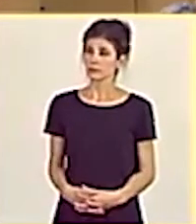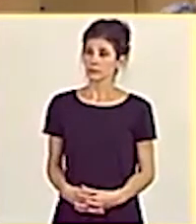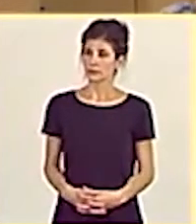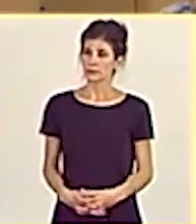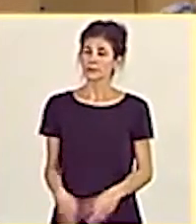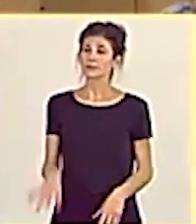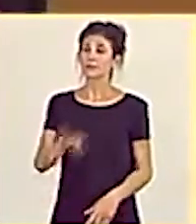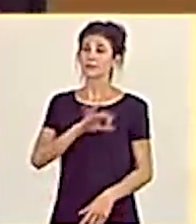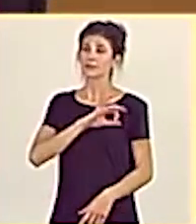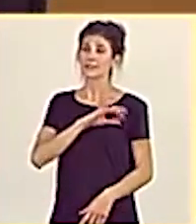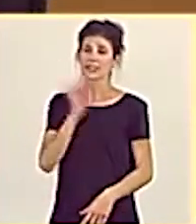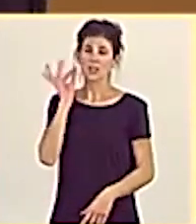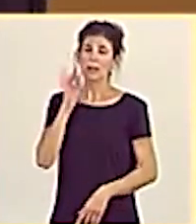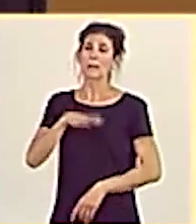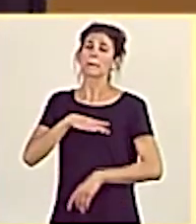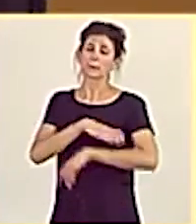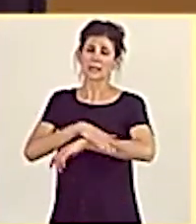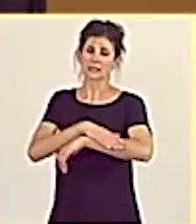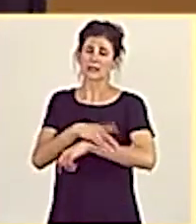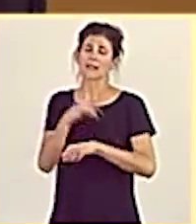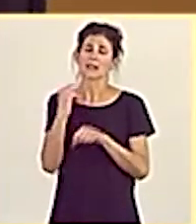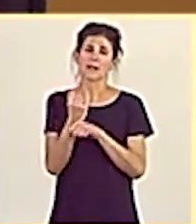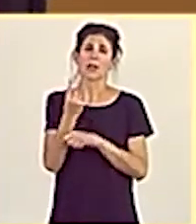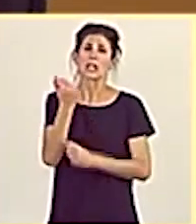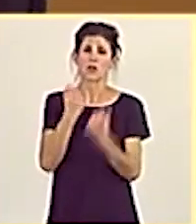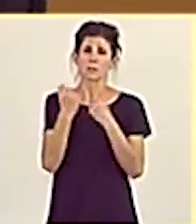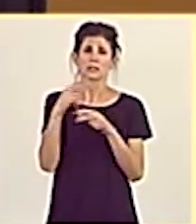Señora ministra de Trabajo y Economía Social.